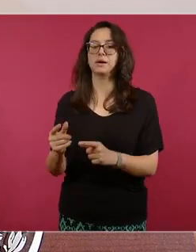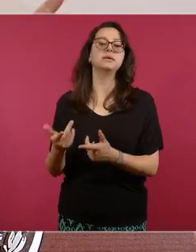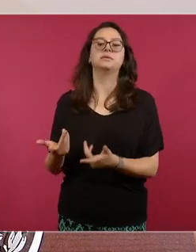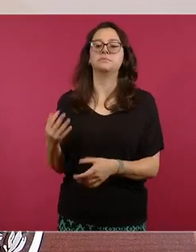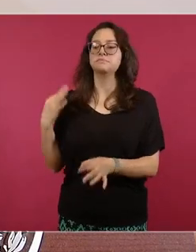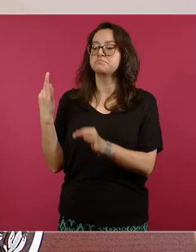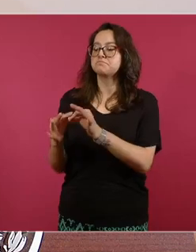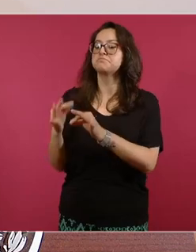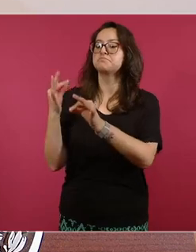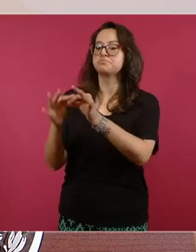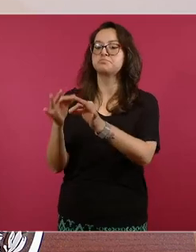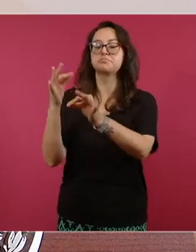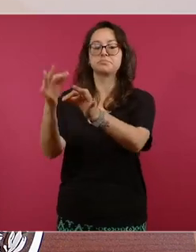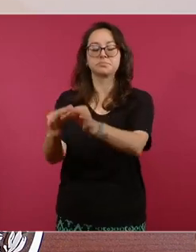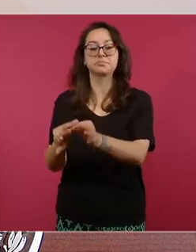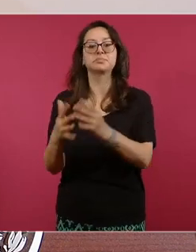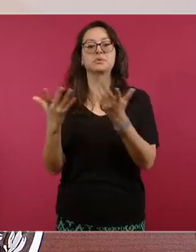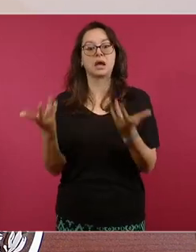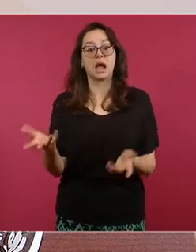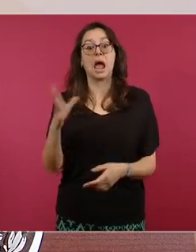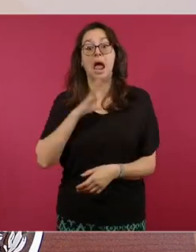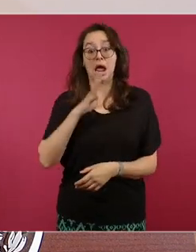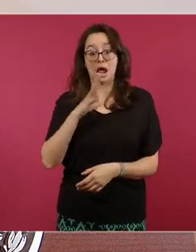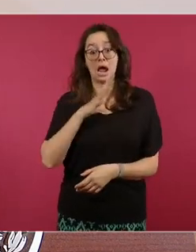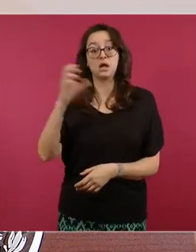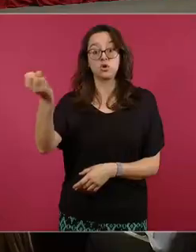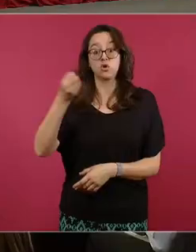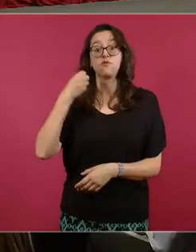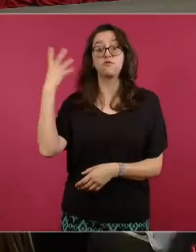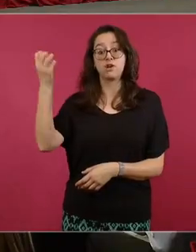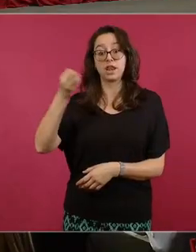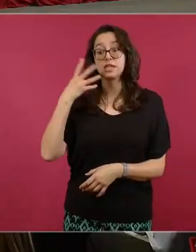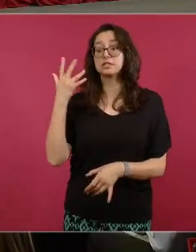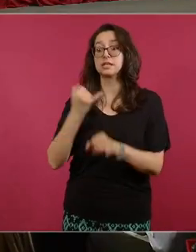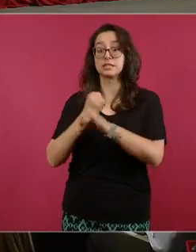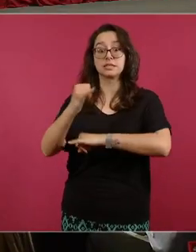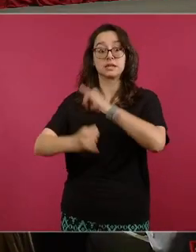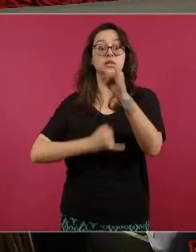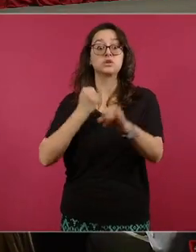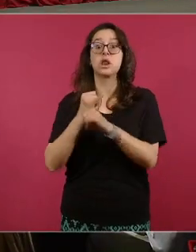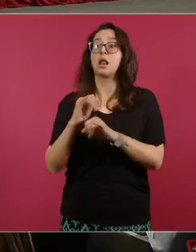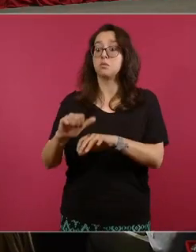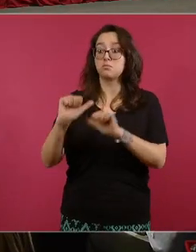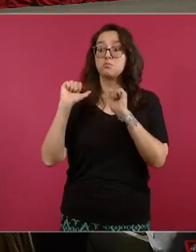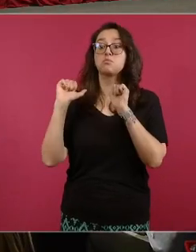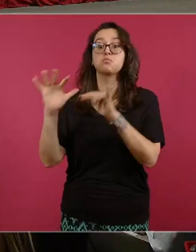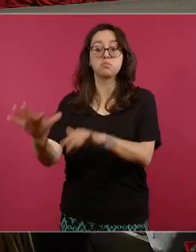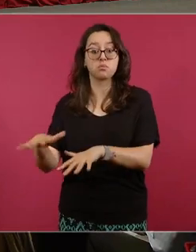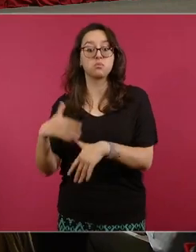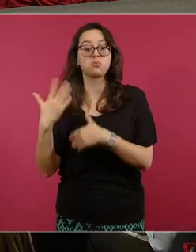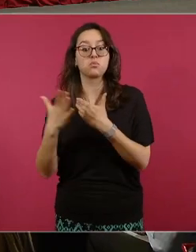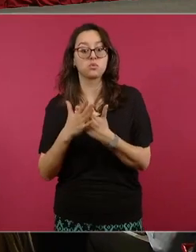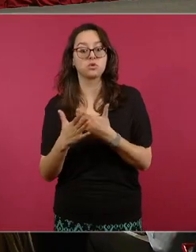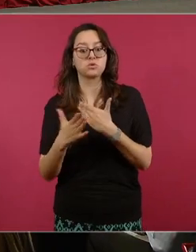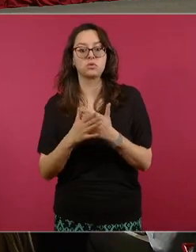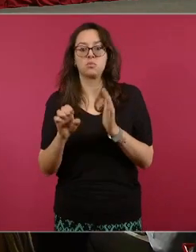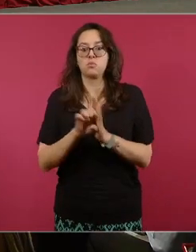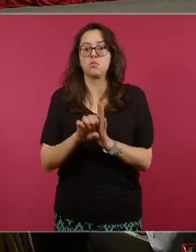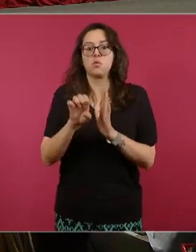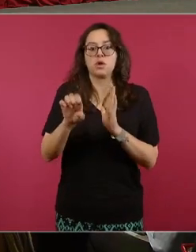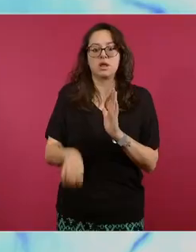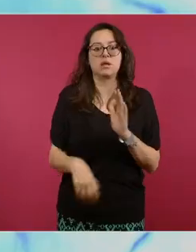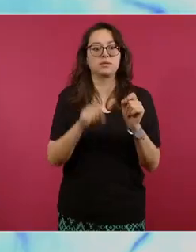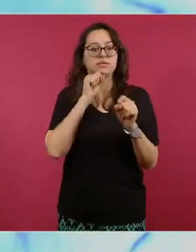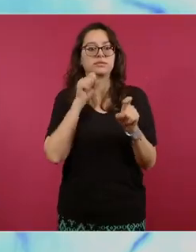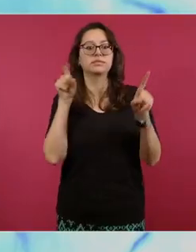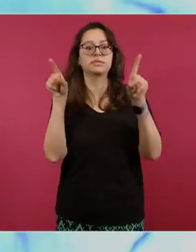para los grandes eventos y convenciones que ya se han anunciado en este mismo espacio, como el propio Tianguis